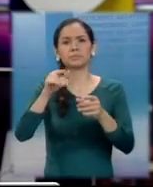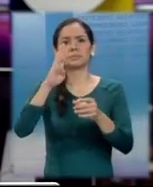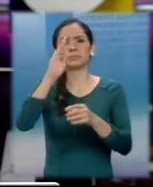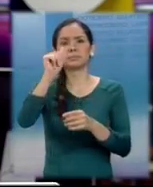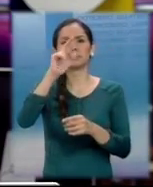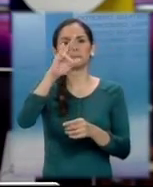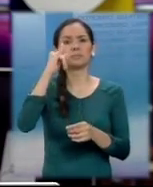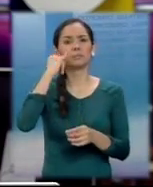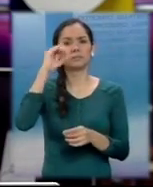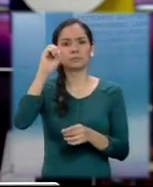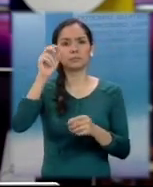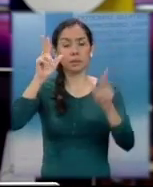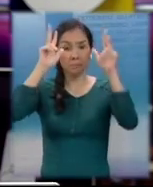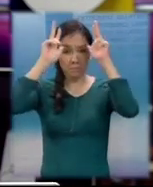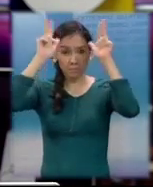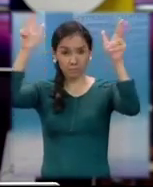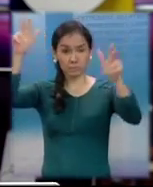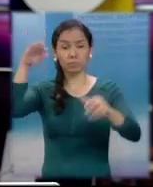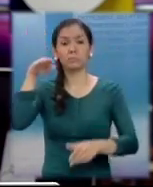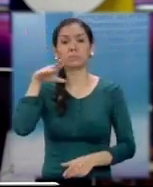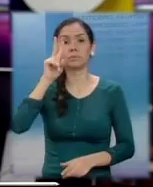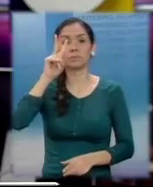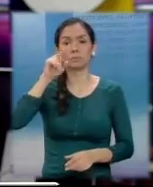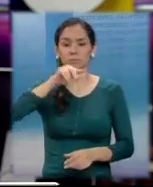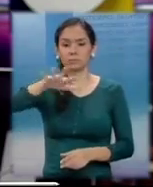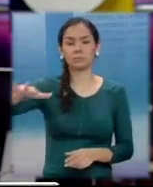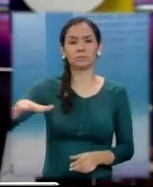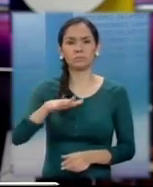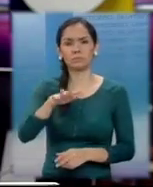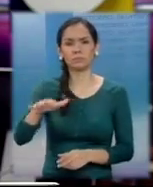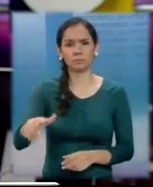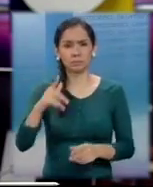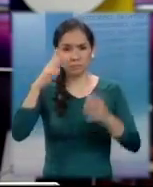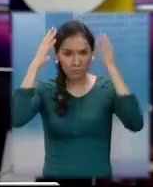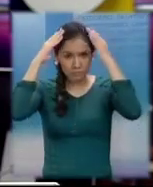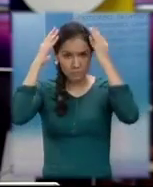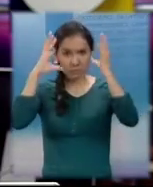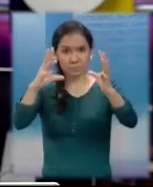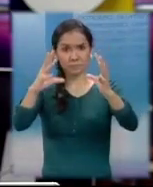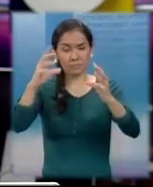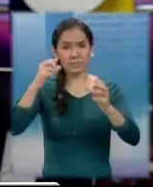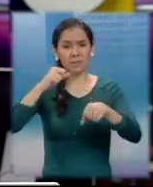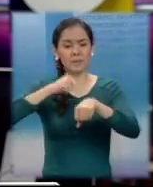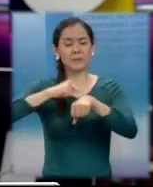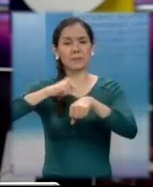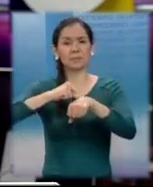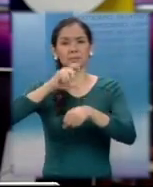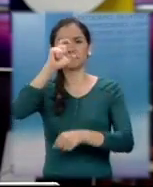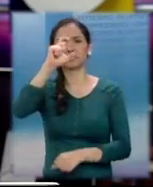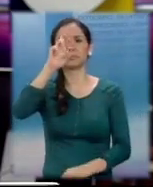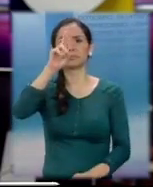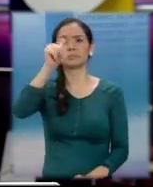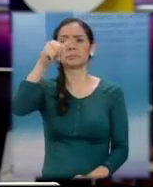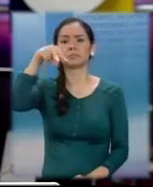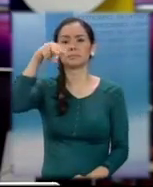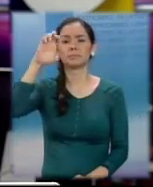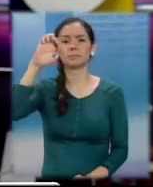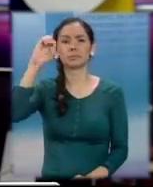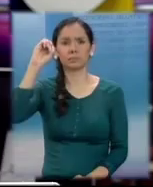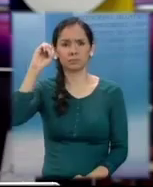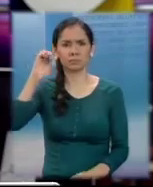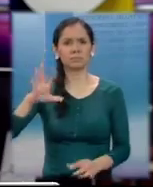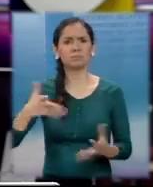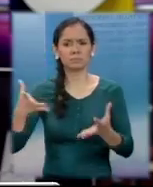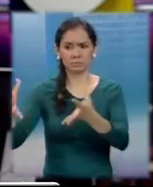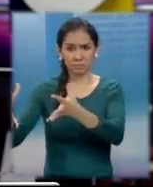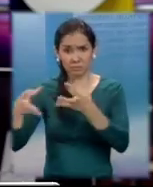de la Zona 2 de Mazatenango al encontrar dos cráneos en el interior de una bolsa negra de plástico. Autoridades indican que se investigará si fueron sustraídos de